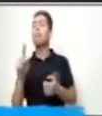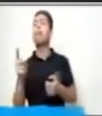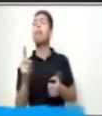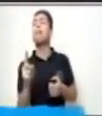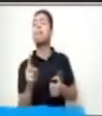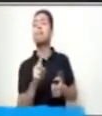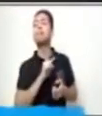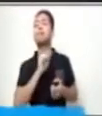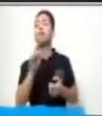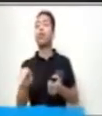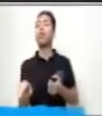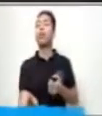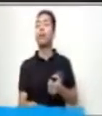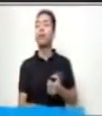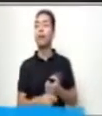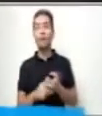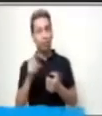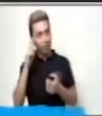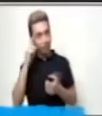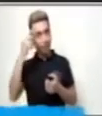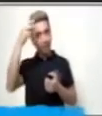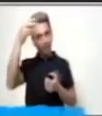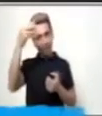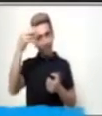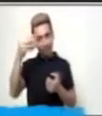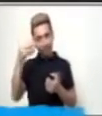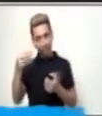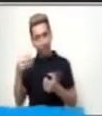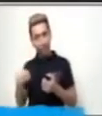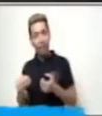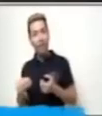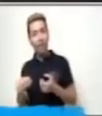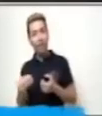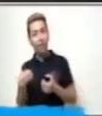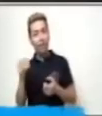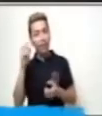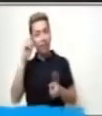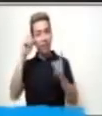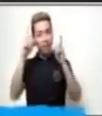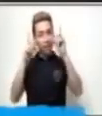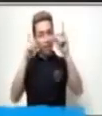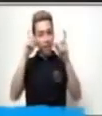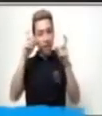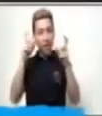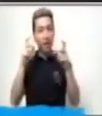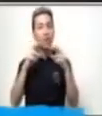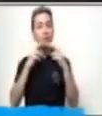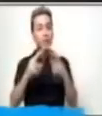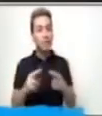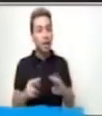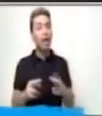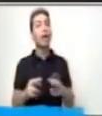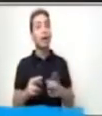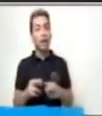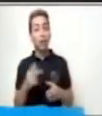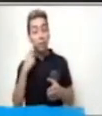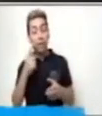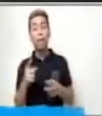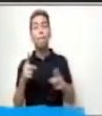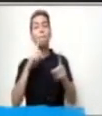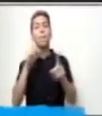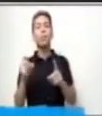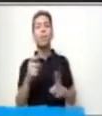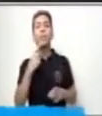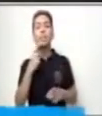Muy bien. La pregunta en esta ocasión es la palabra o la frase, ¿Quién soy?